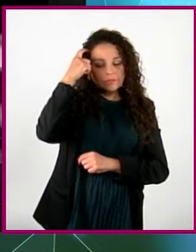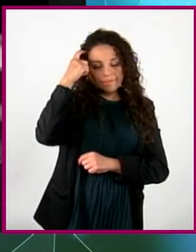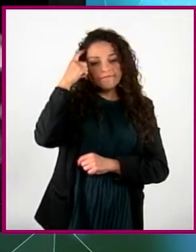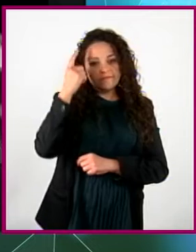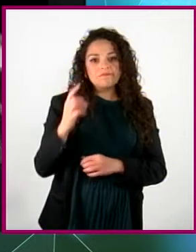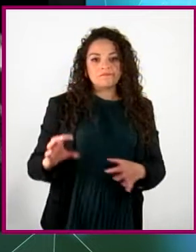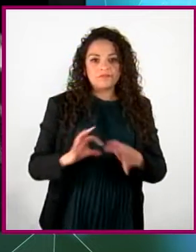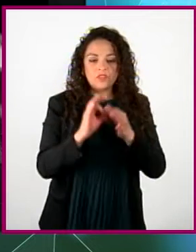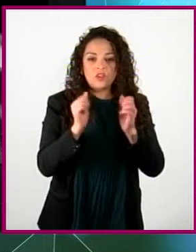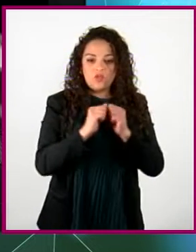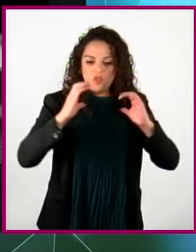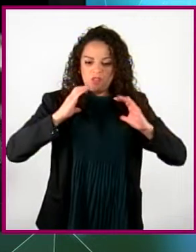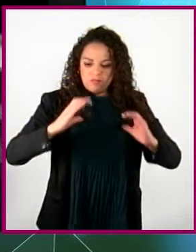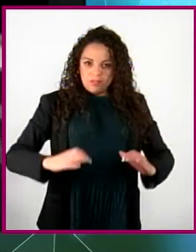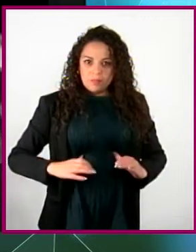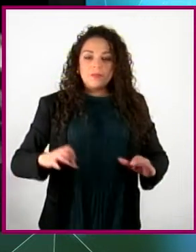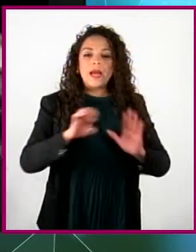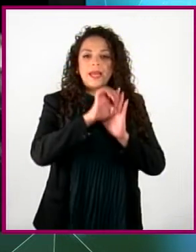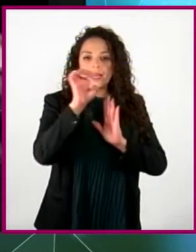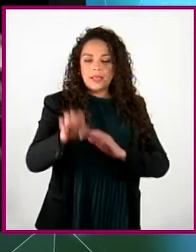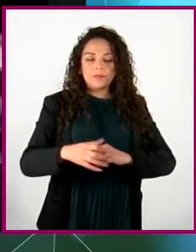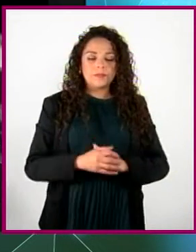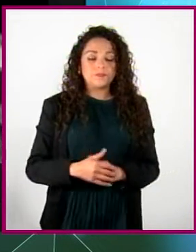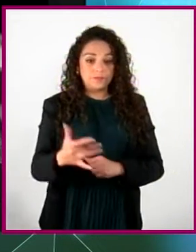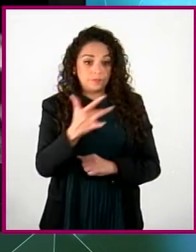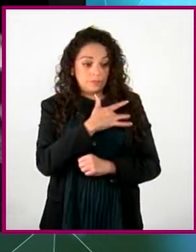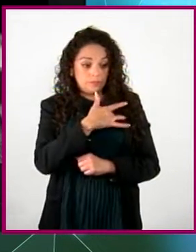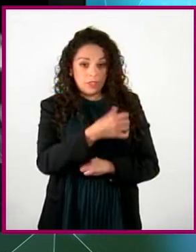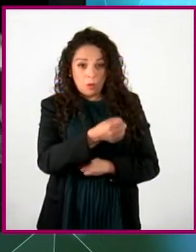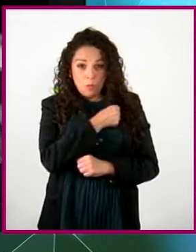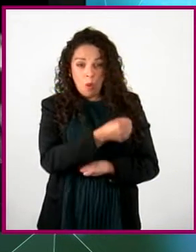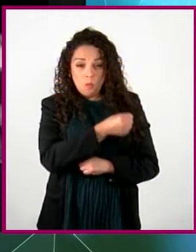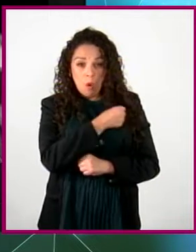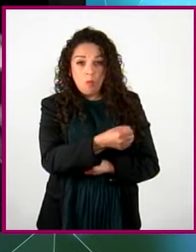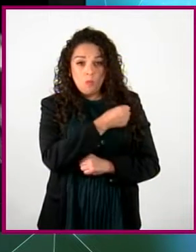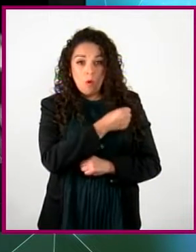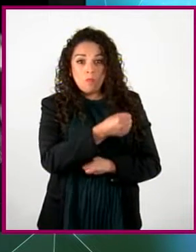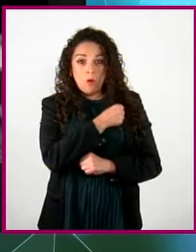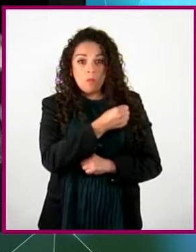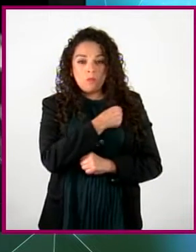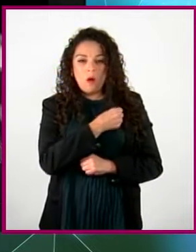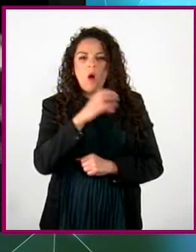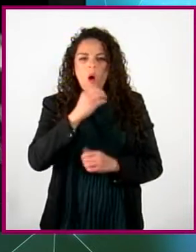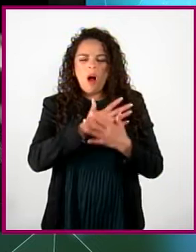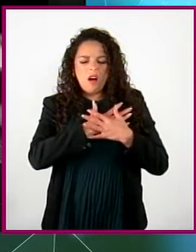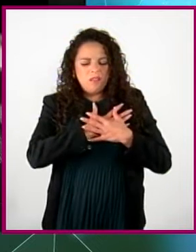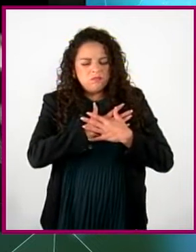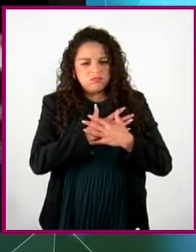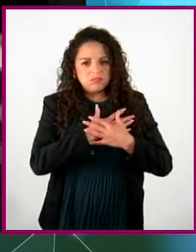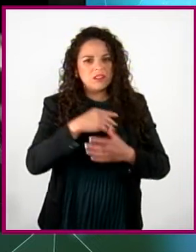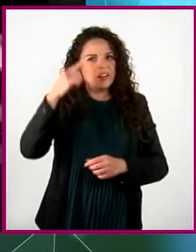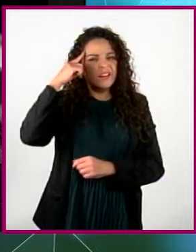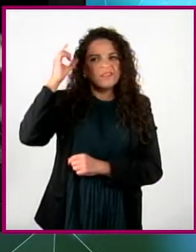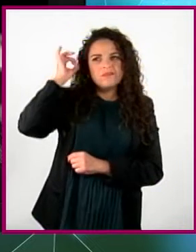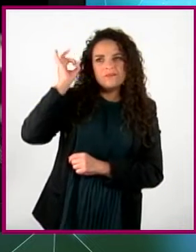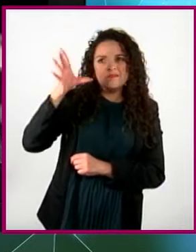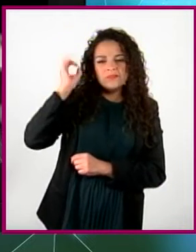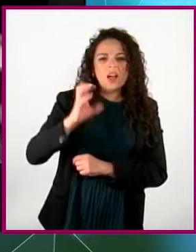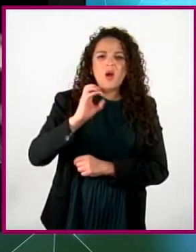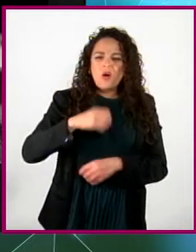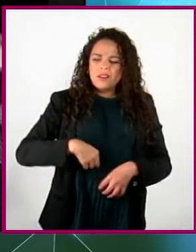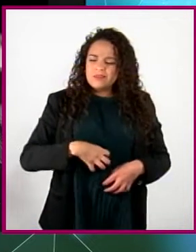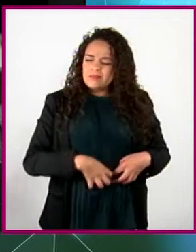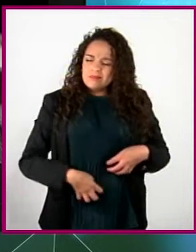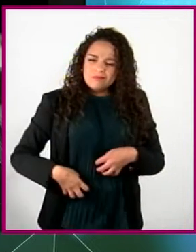físicos, por ejemplo, un latido cardíaco acelerado, presión en el pecho, dolor de cabeza o problemas digestivos